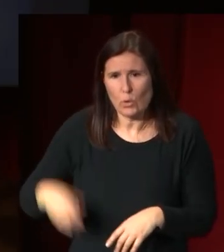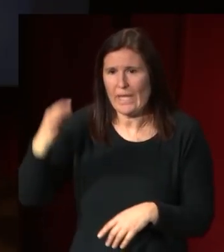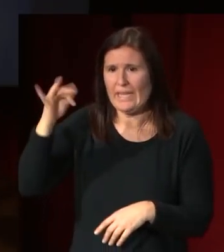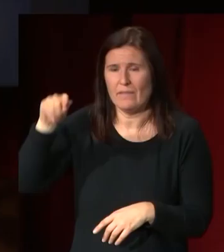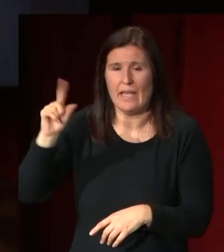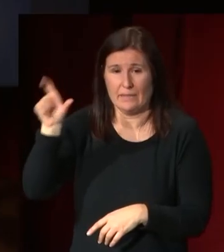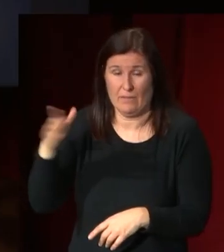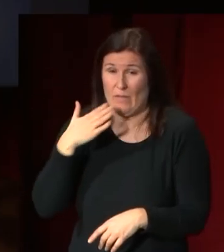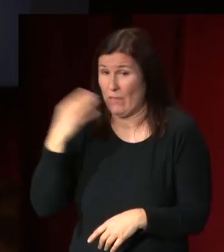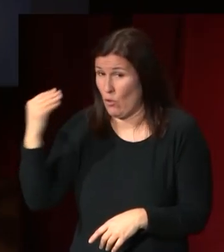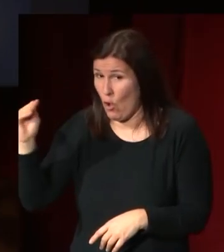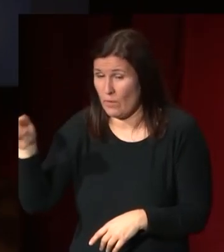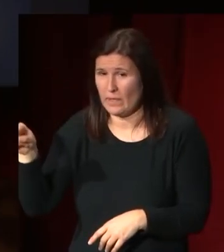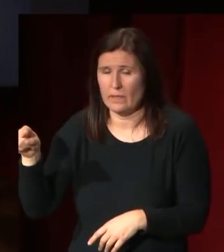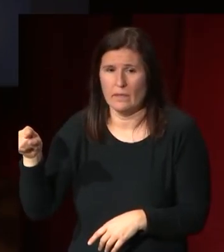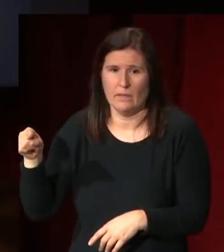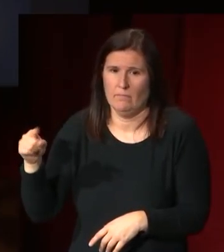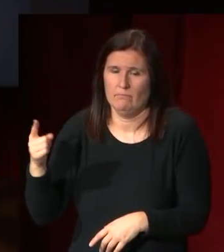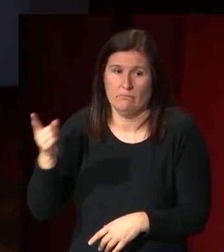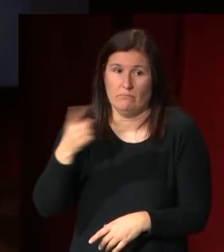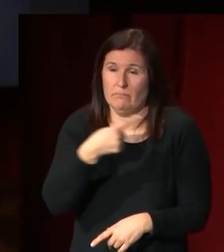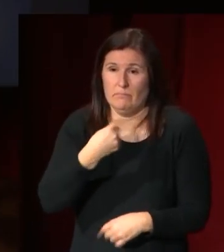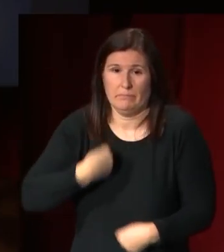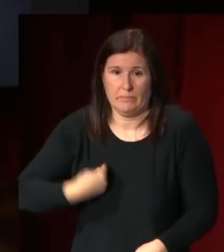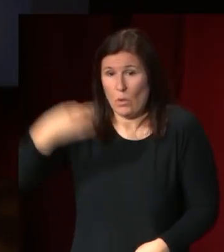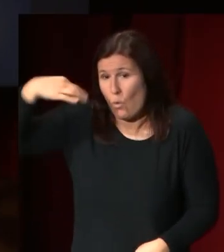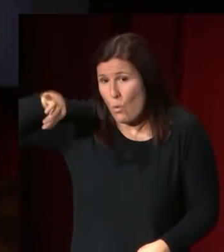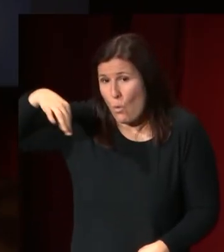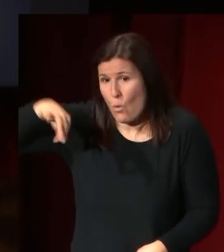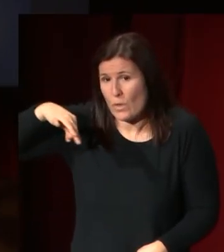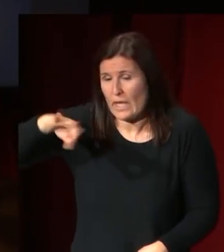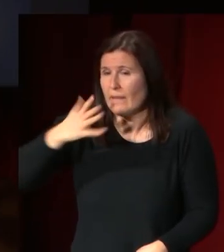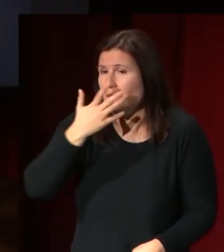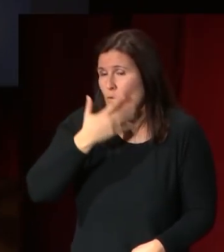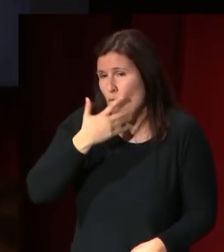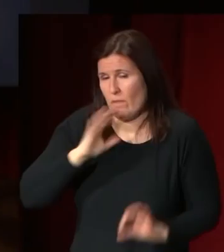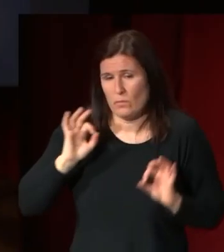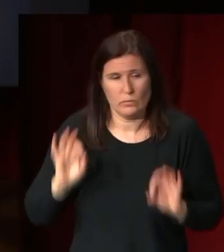es seguramente la única por el momento de la que tenemos conocimiento